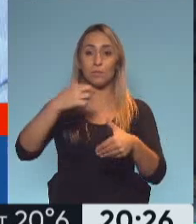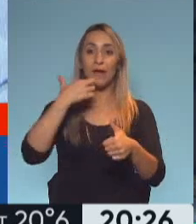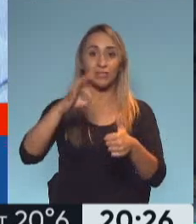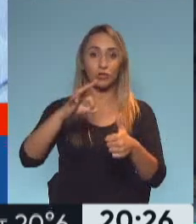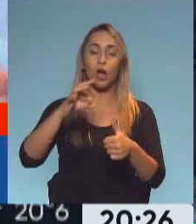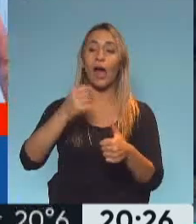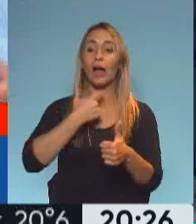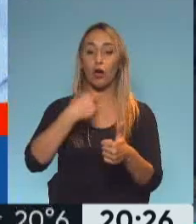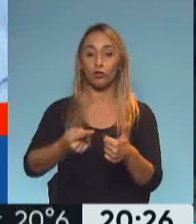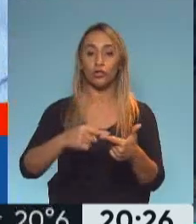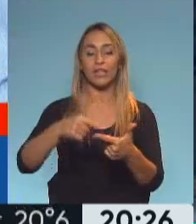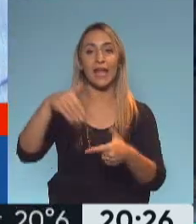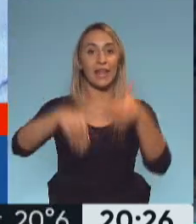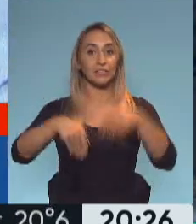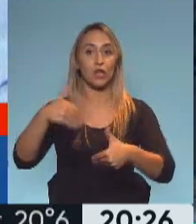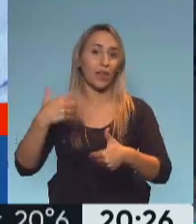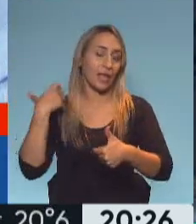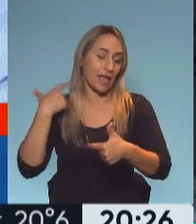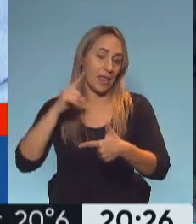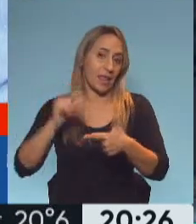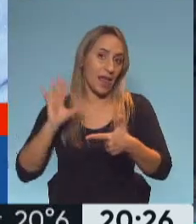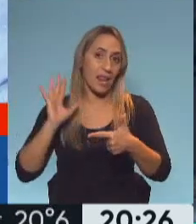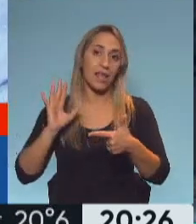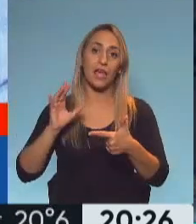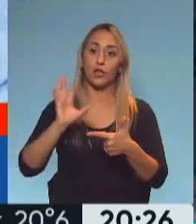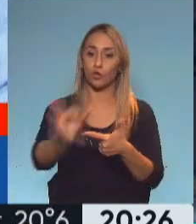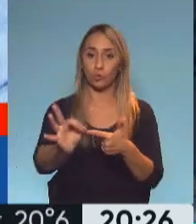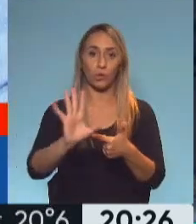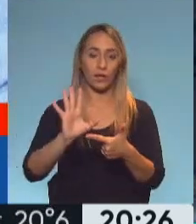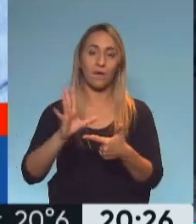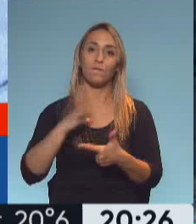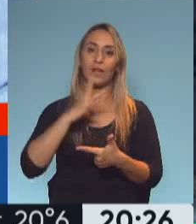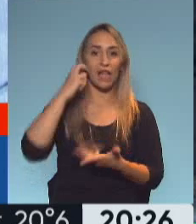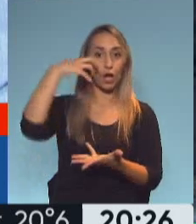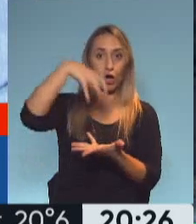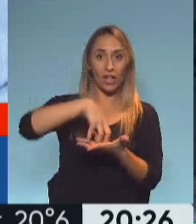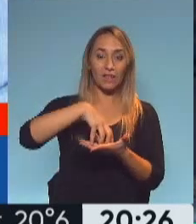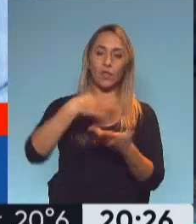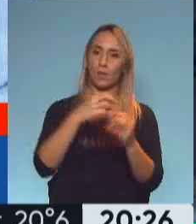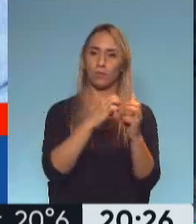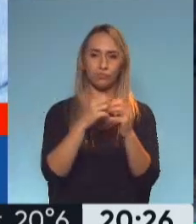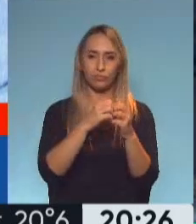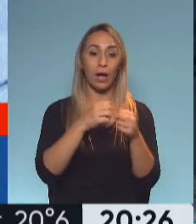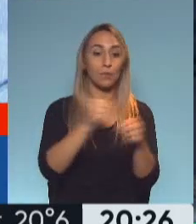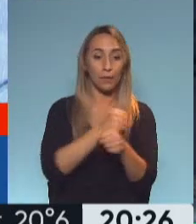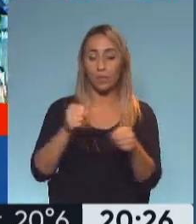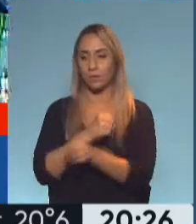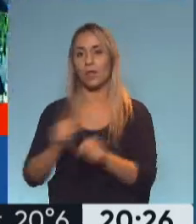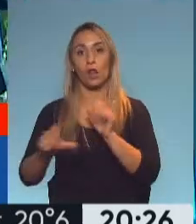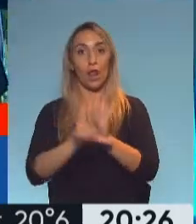elecciones generales en octubre veremos cómo continúa eso. Tiene que generarse consenso en el Congreso para hacer un cambio. Sí, claramente, claramente. Tendría que ser por ley.